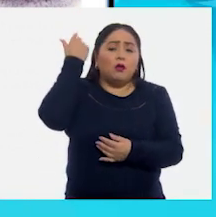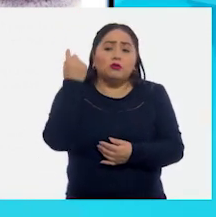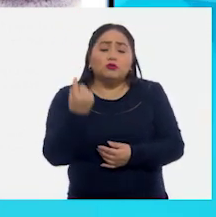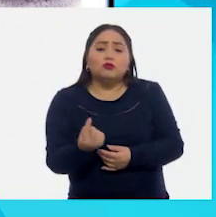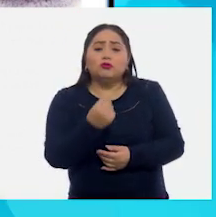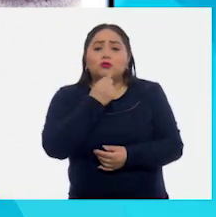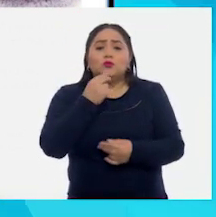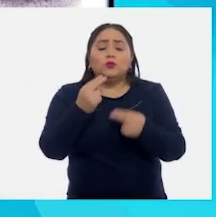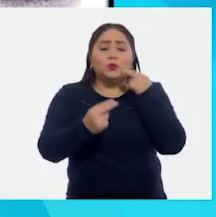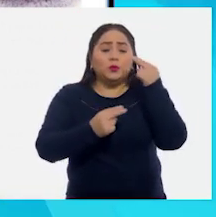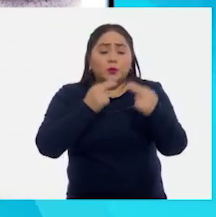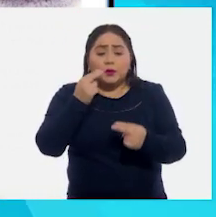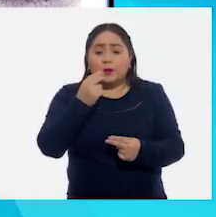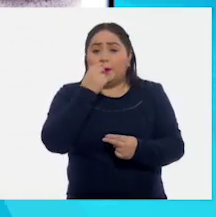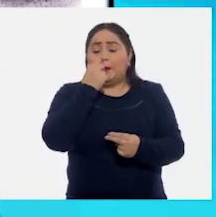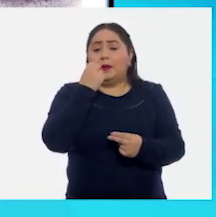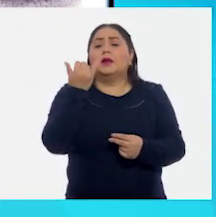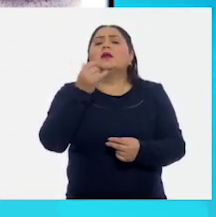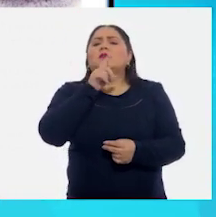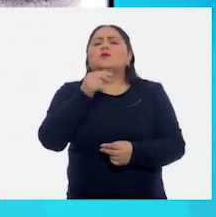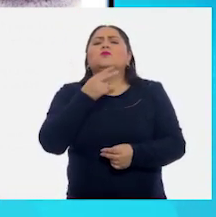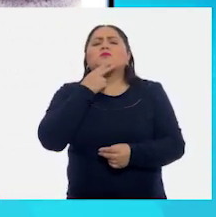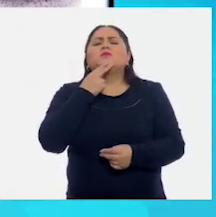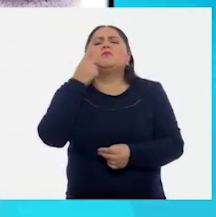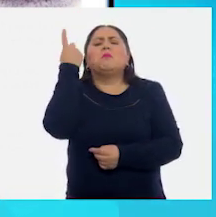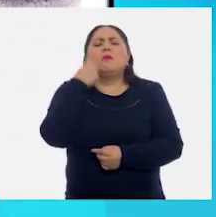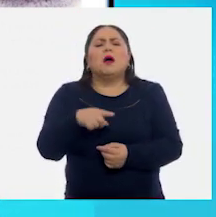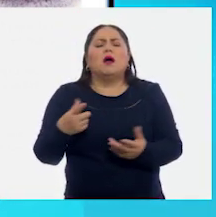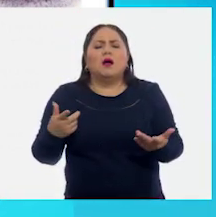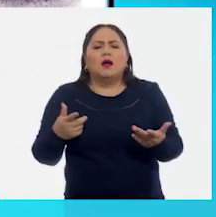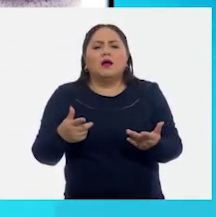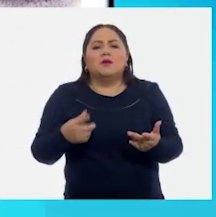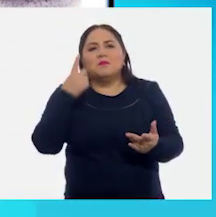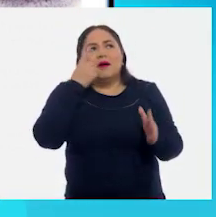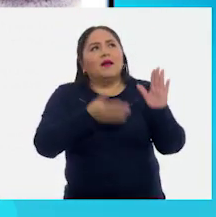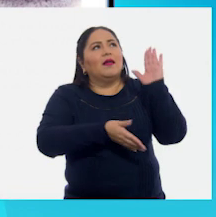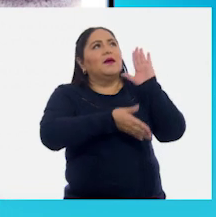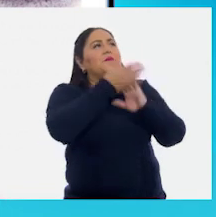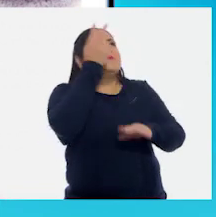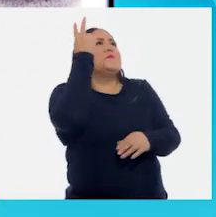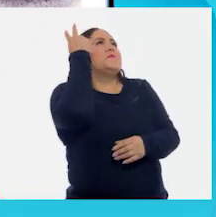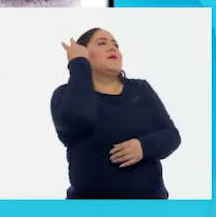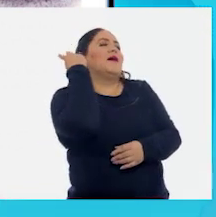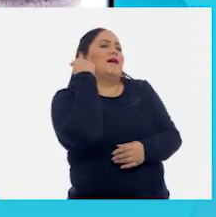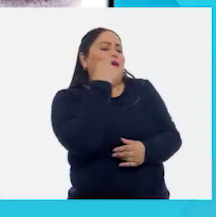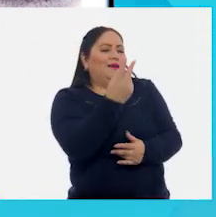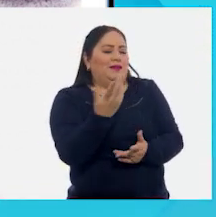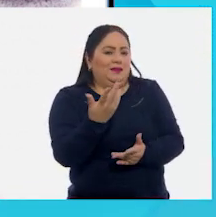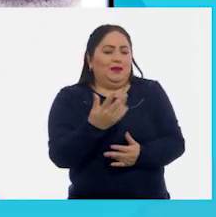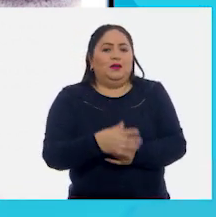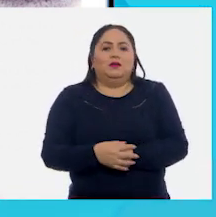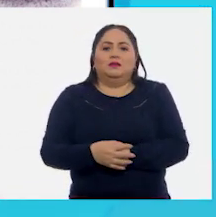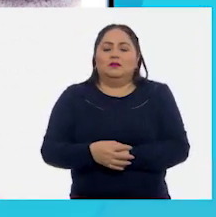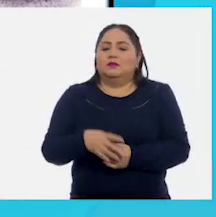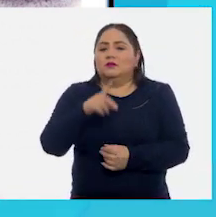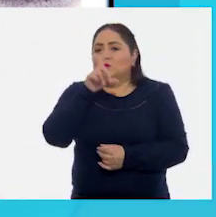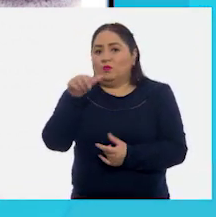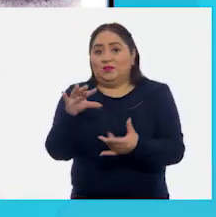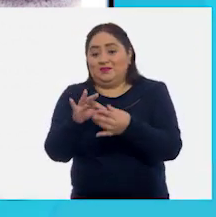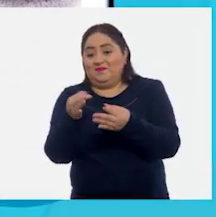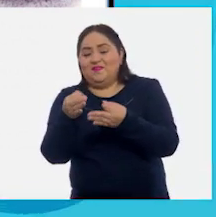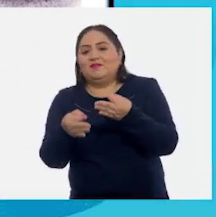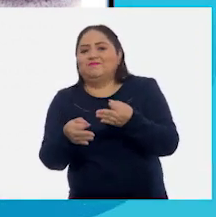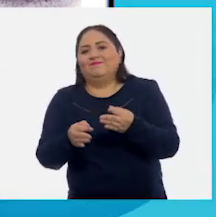y que la usaba para ir a viajar, ¿verdad? Entonces, ¿no te puedo contar el final?